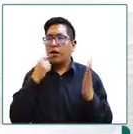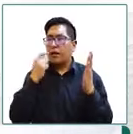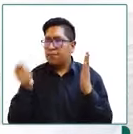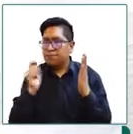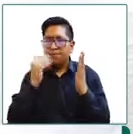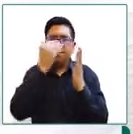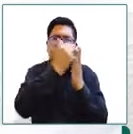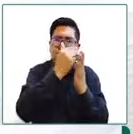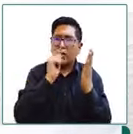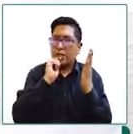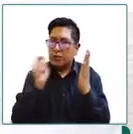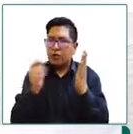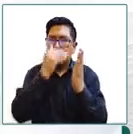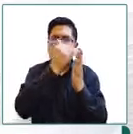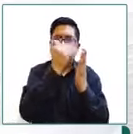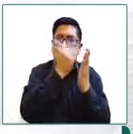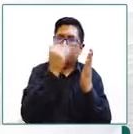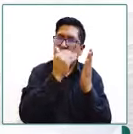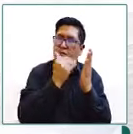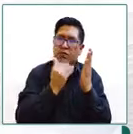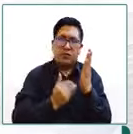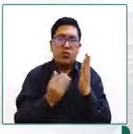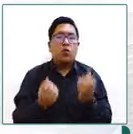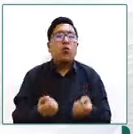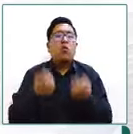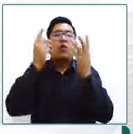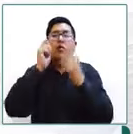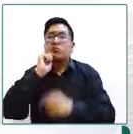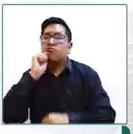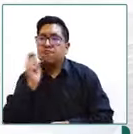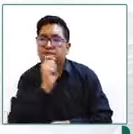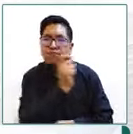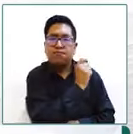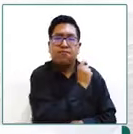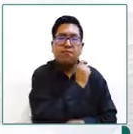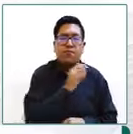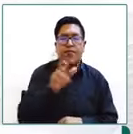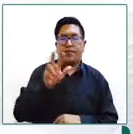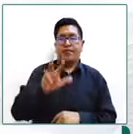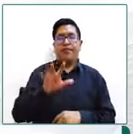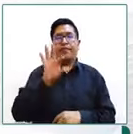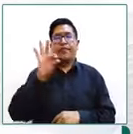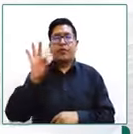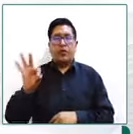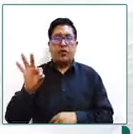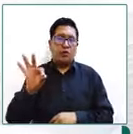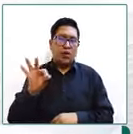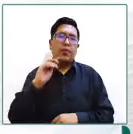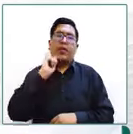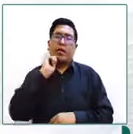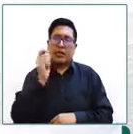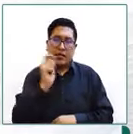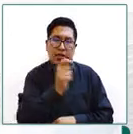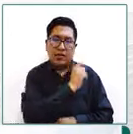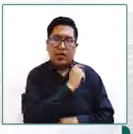39 entrevistas a funcionarios jueces